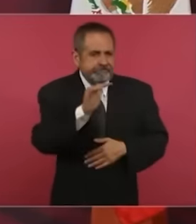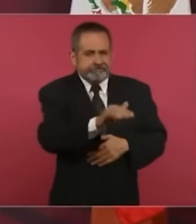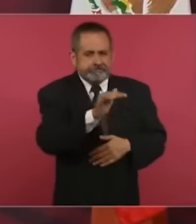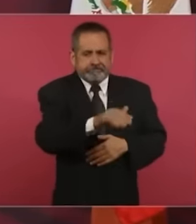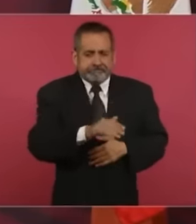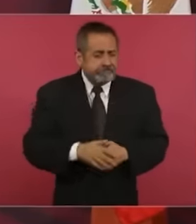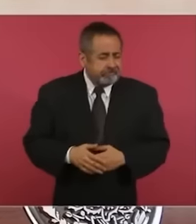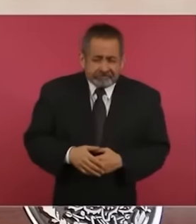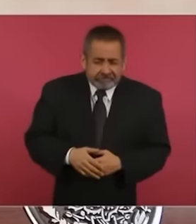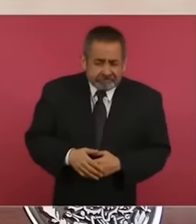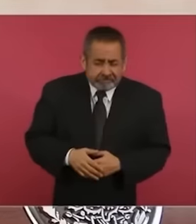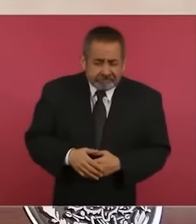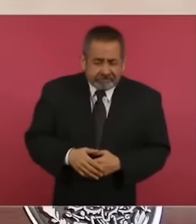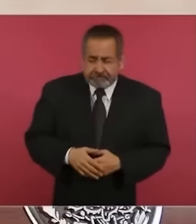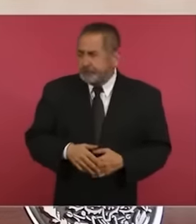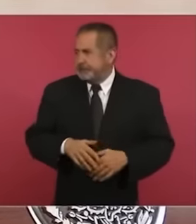ahora